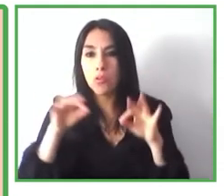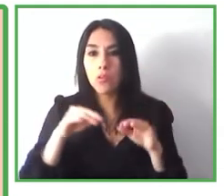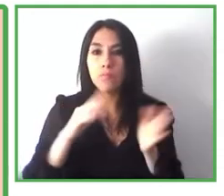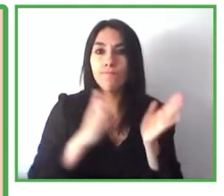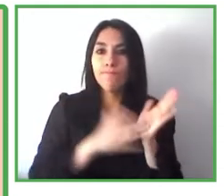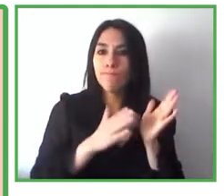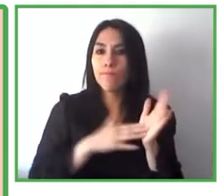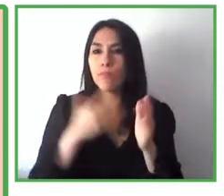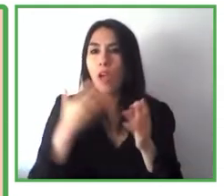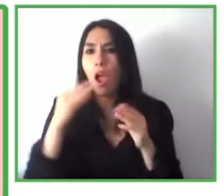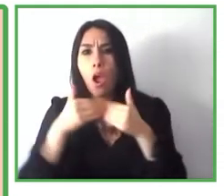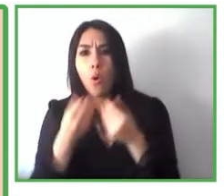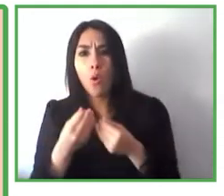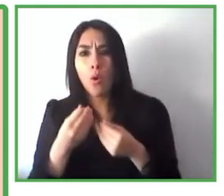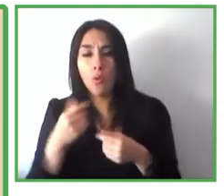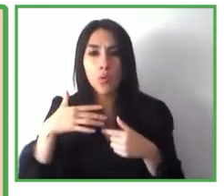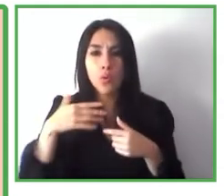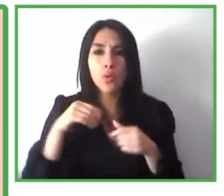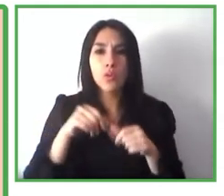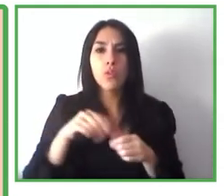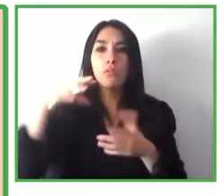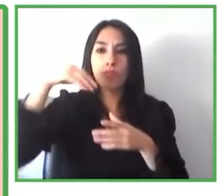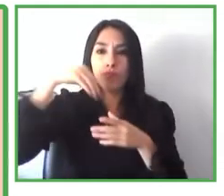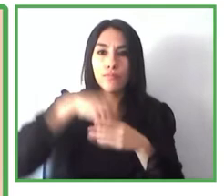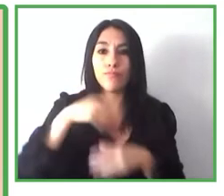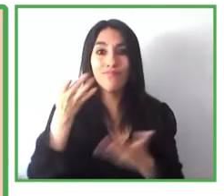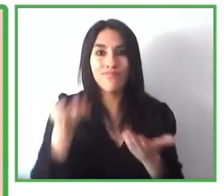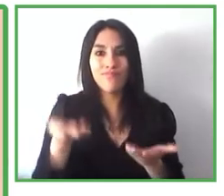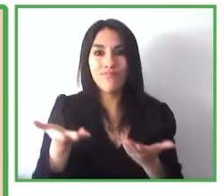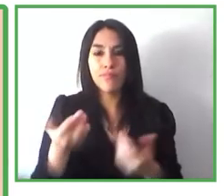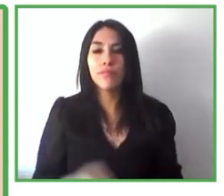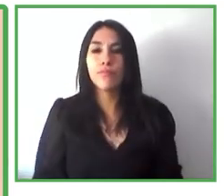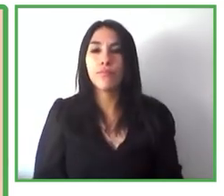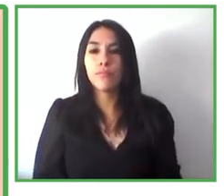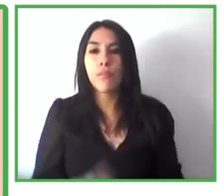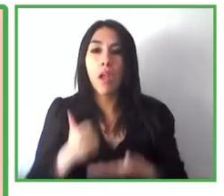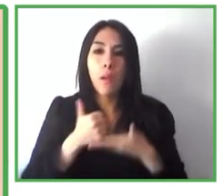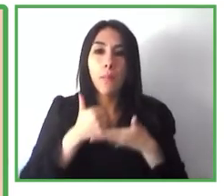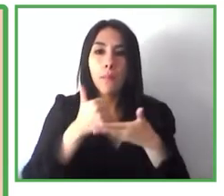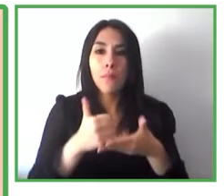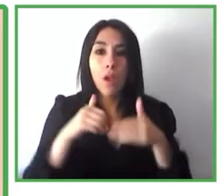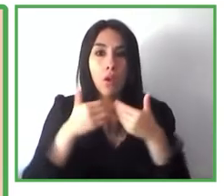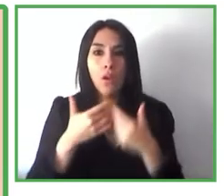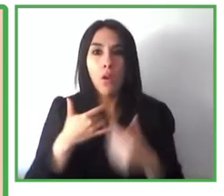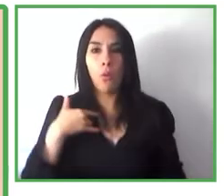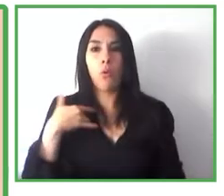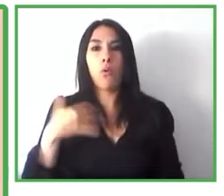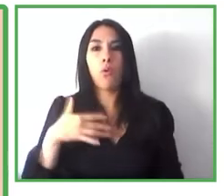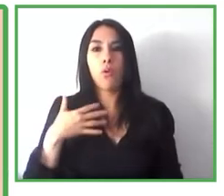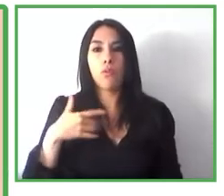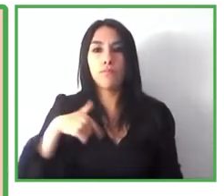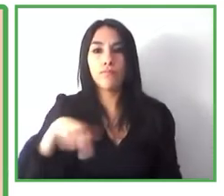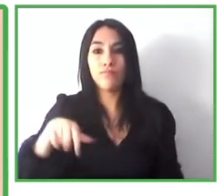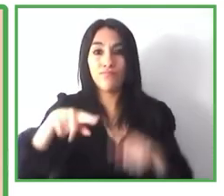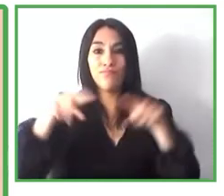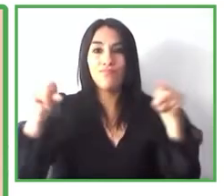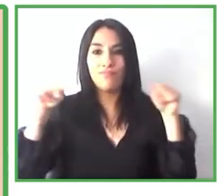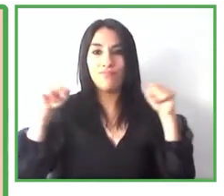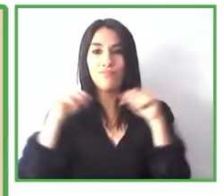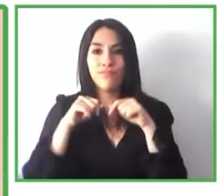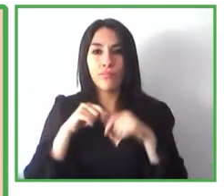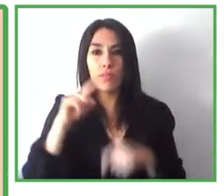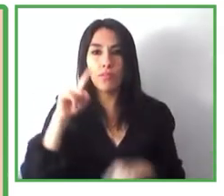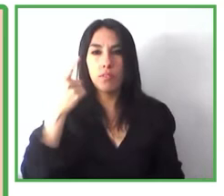estas concept rooms entonces sirven como inspiración a nuestro sector al sector principalmente hotelero para incorporar